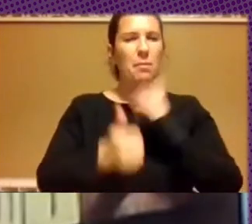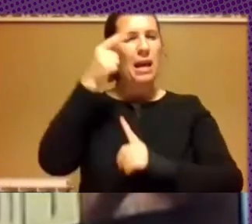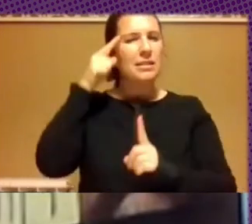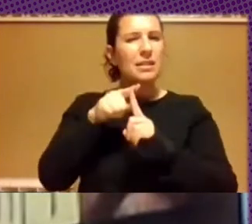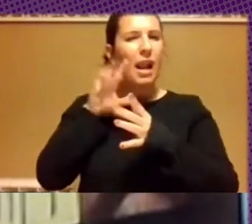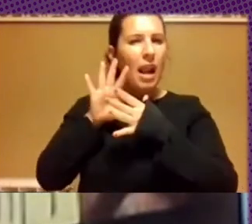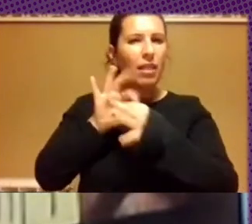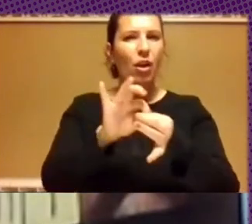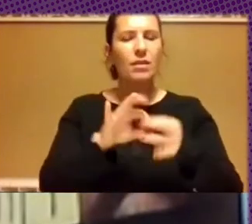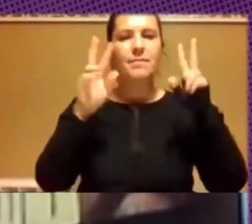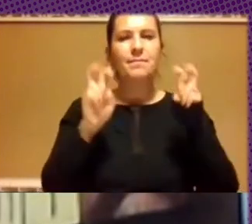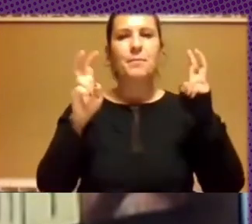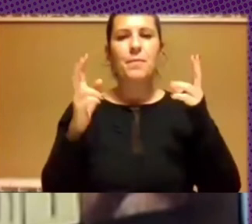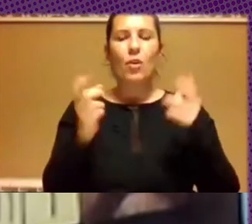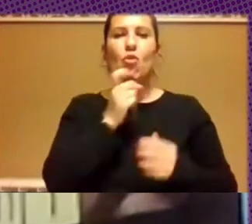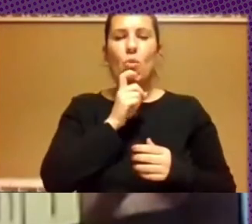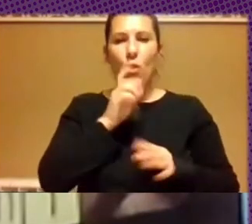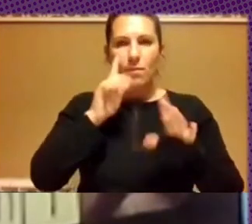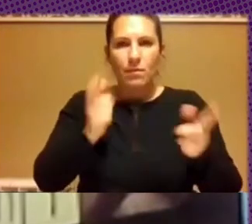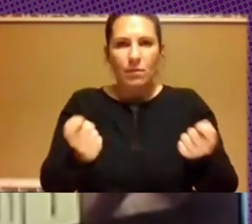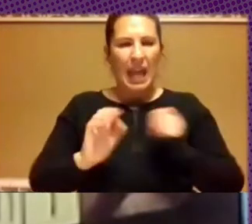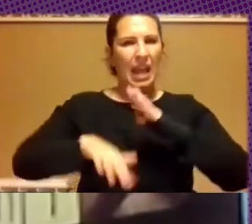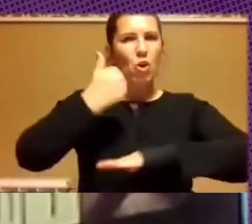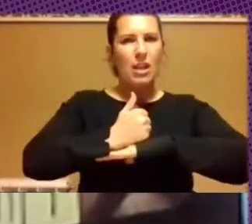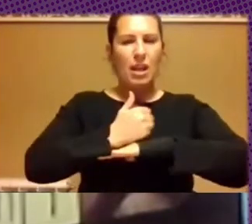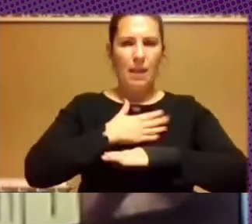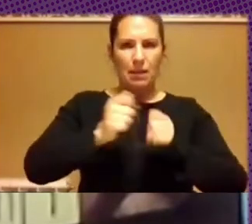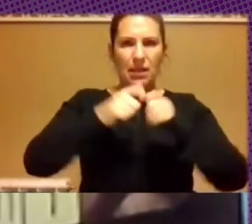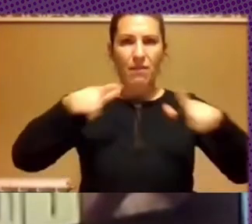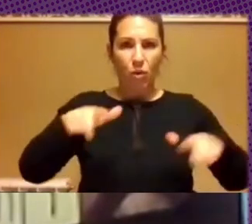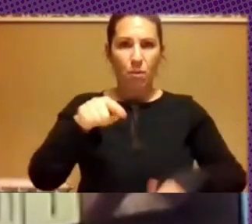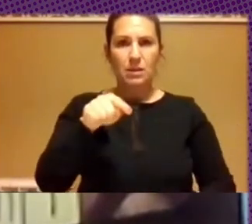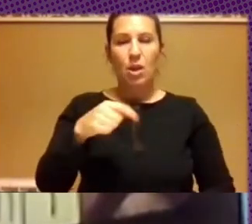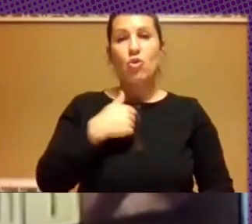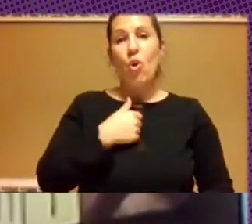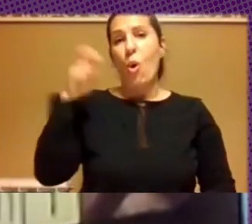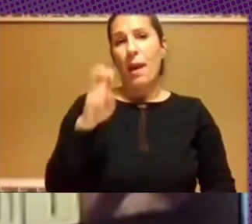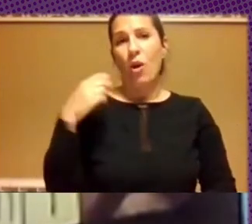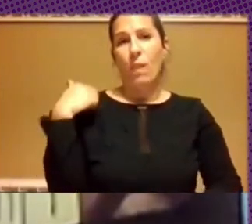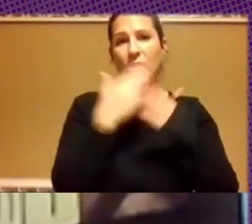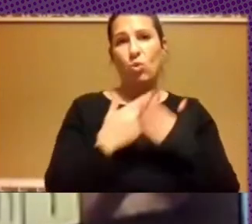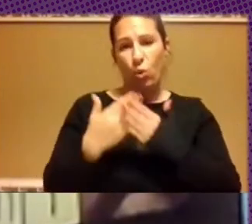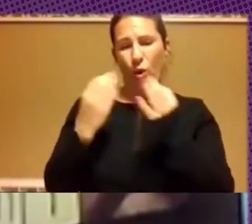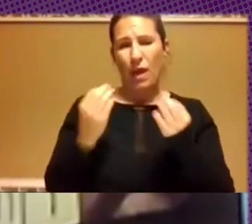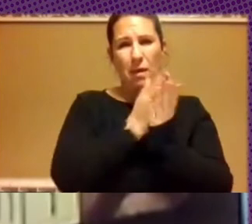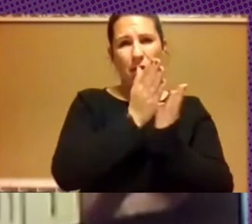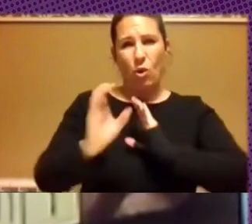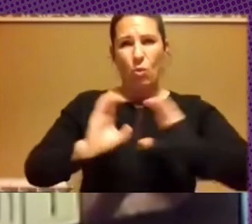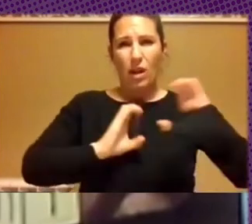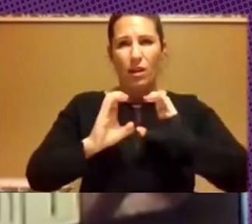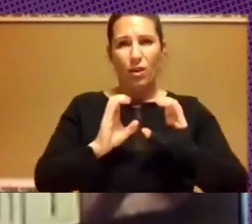la construcción de hegemonía de estas plataformas. Nunca hemos visto, yo vengo del estudio de los medios de comunicación, mi colega